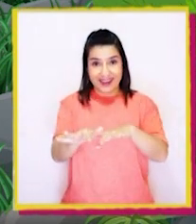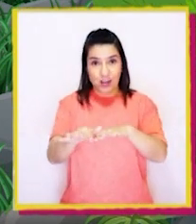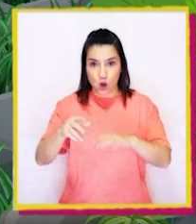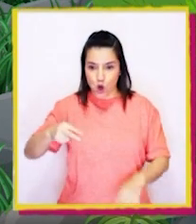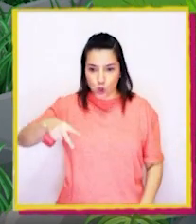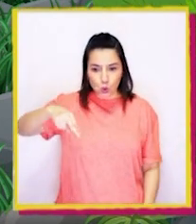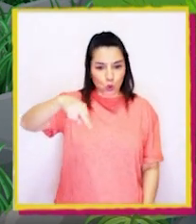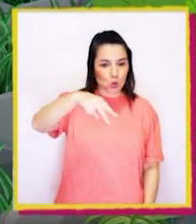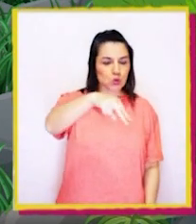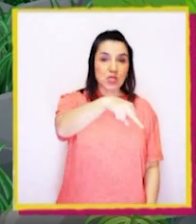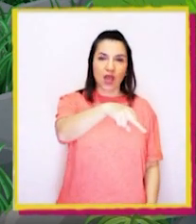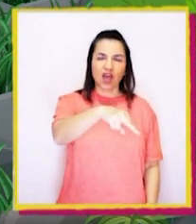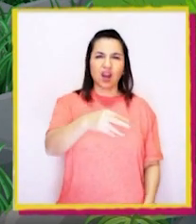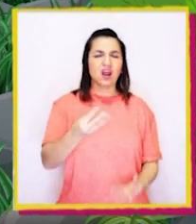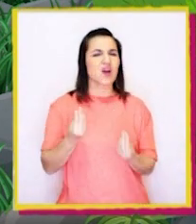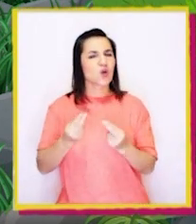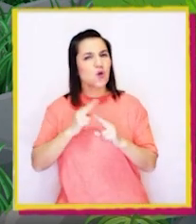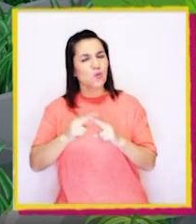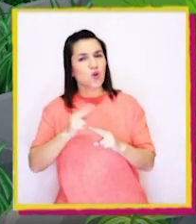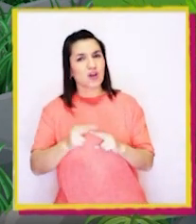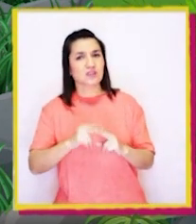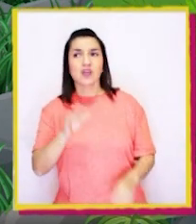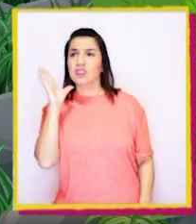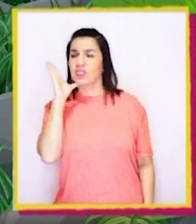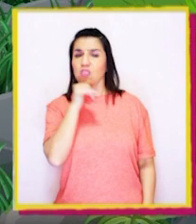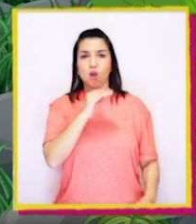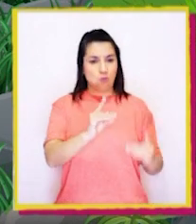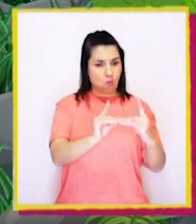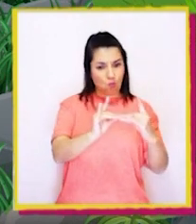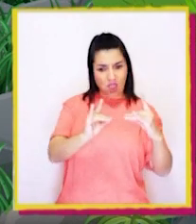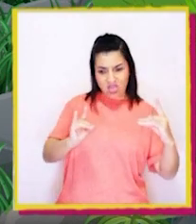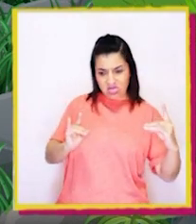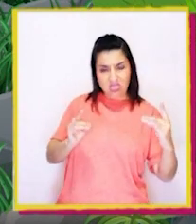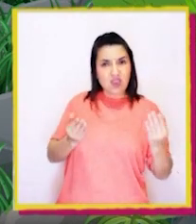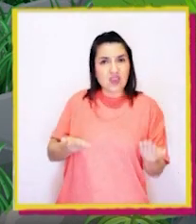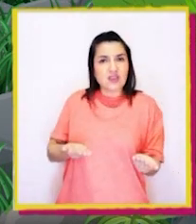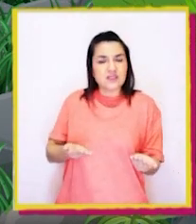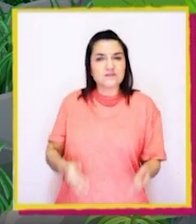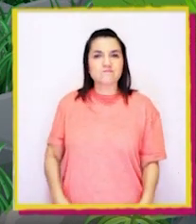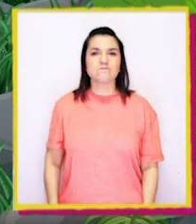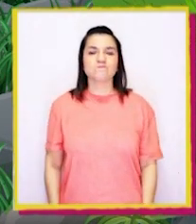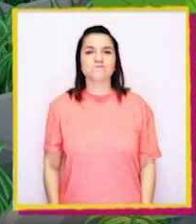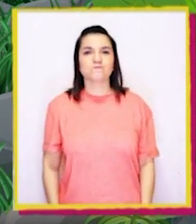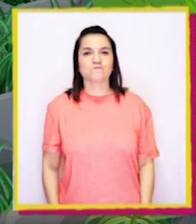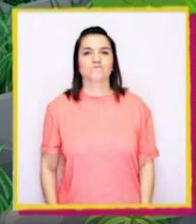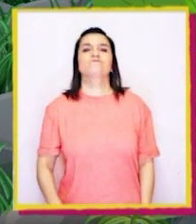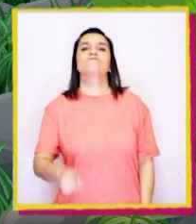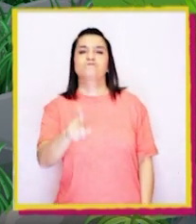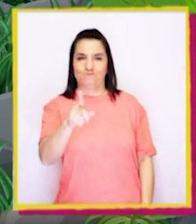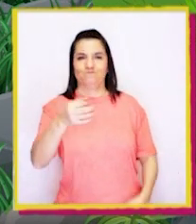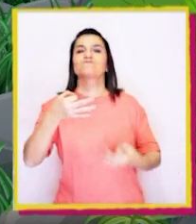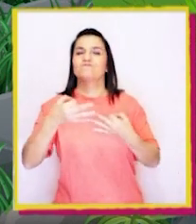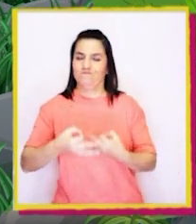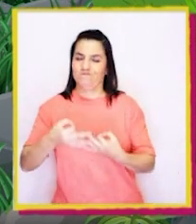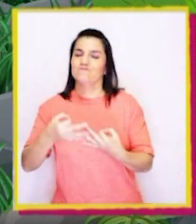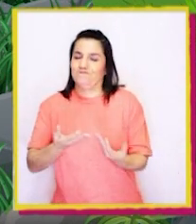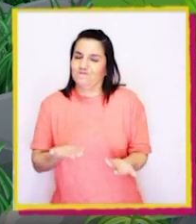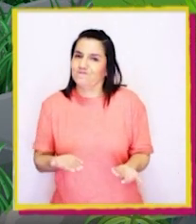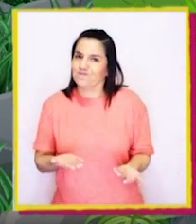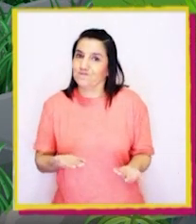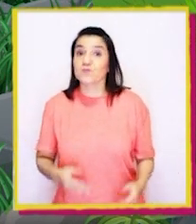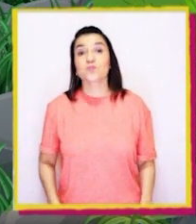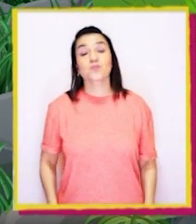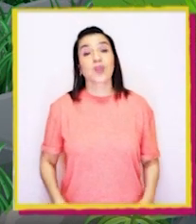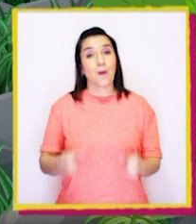río. Pero, ¿cómo lo podemos hacer si no hay puente? Toda la razón.